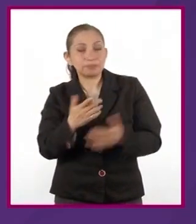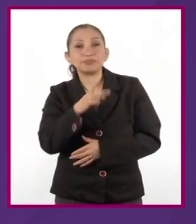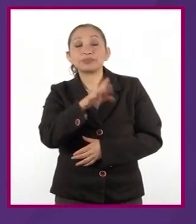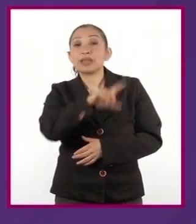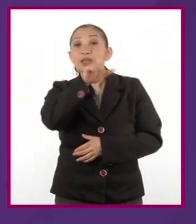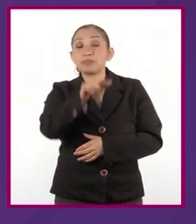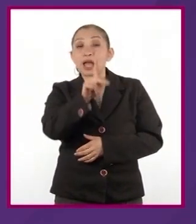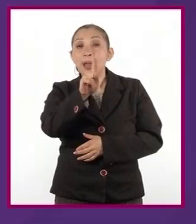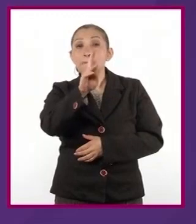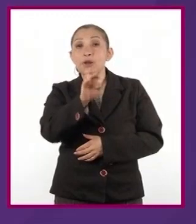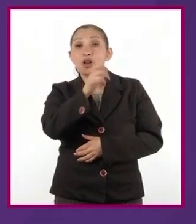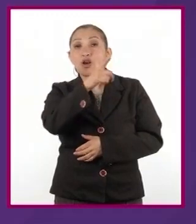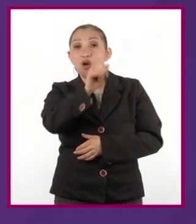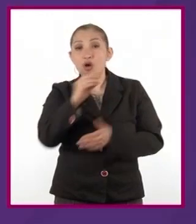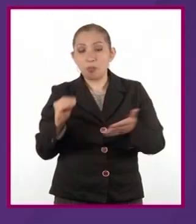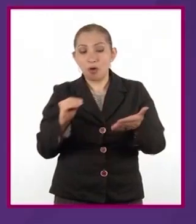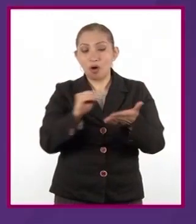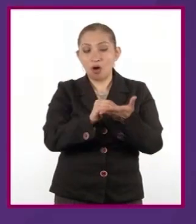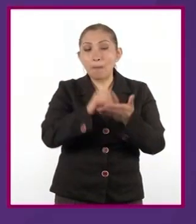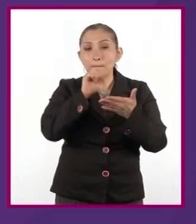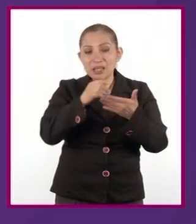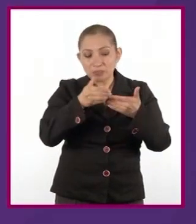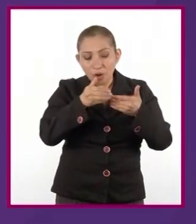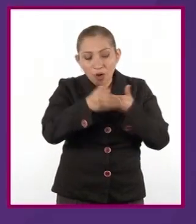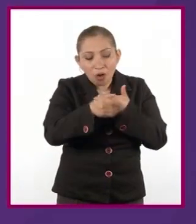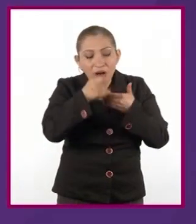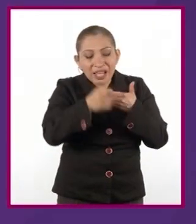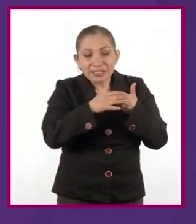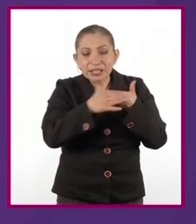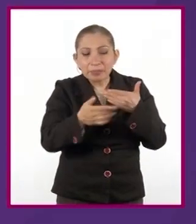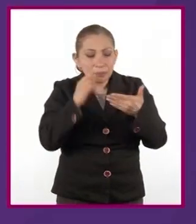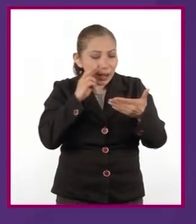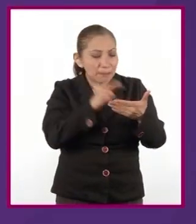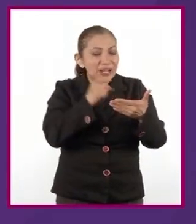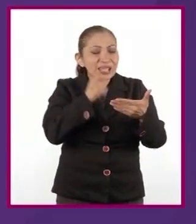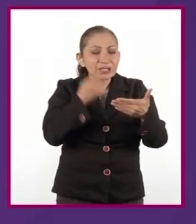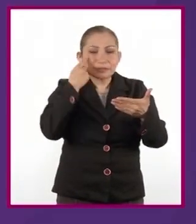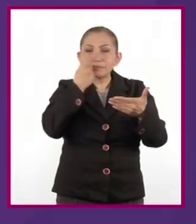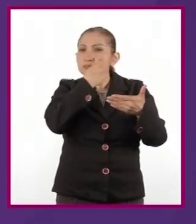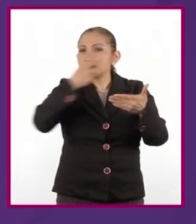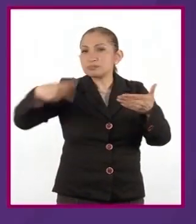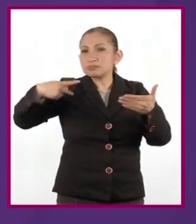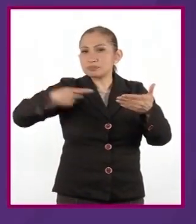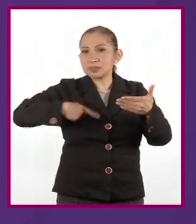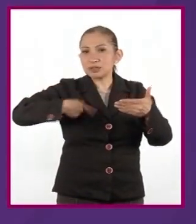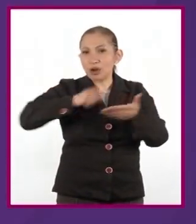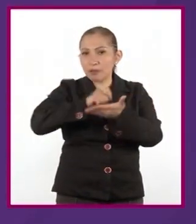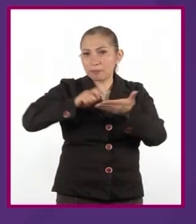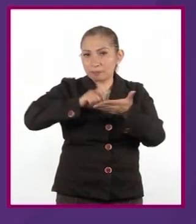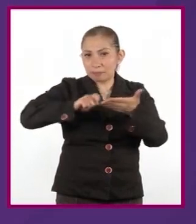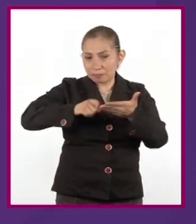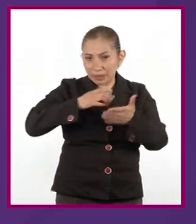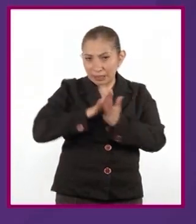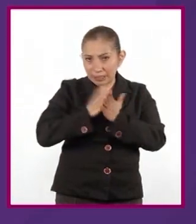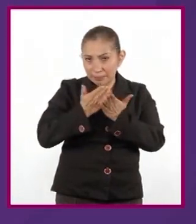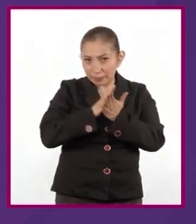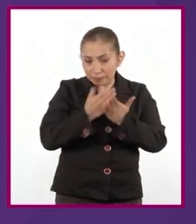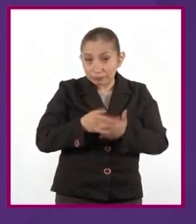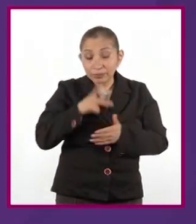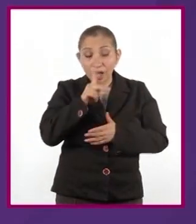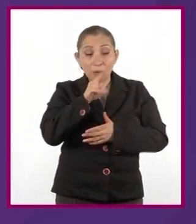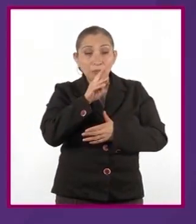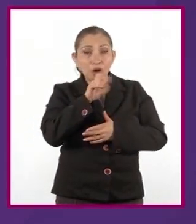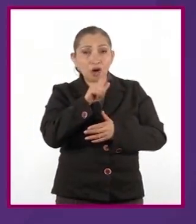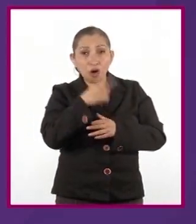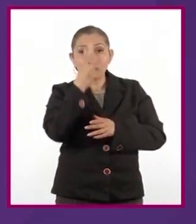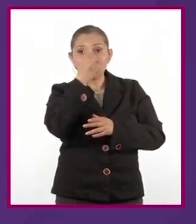Posteriormente, el prólogo es un complemento del texto que revela la forma de ver las cosas del autor. Así, a lo largo de la historia, los prólogos